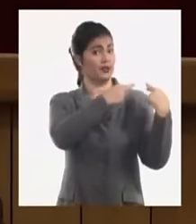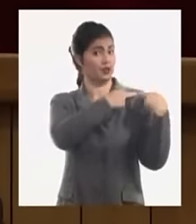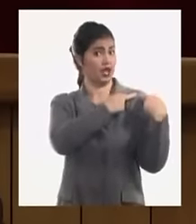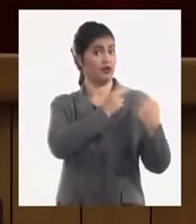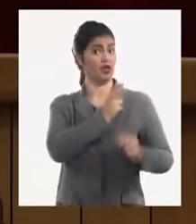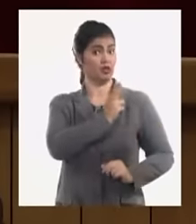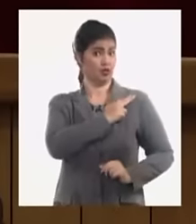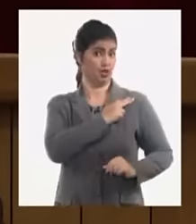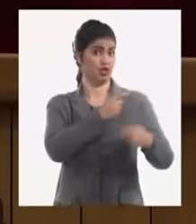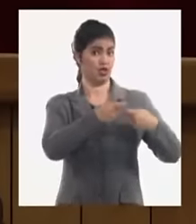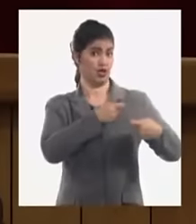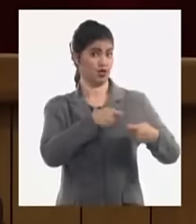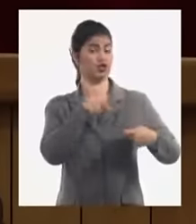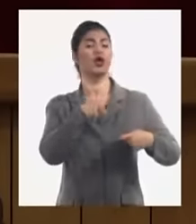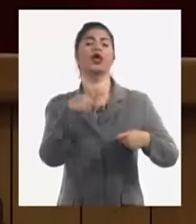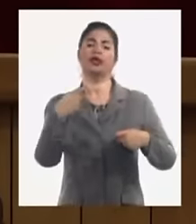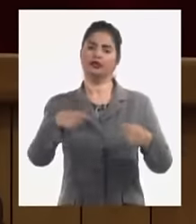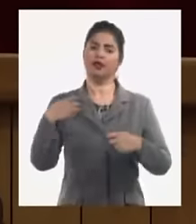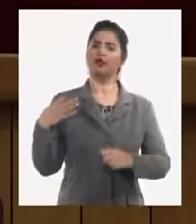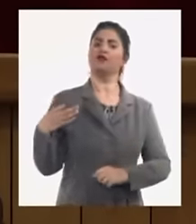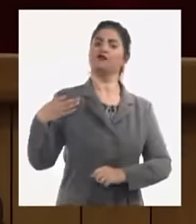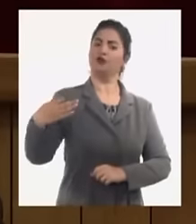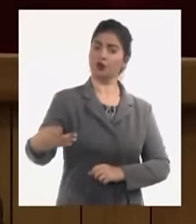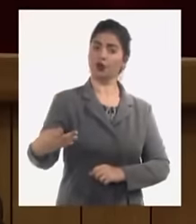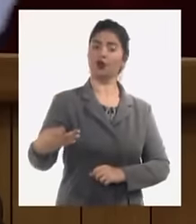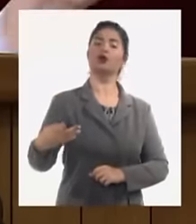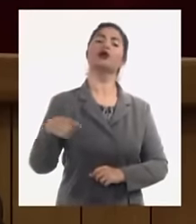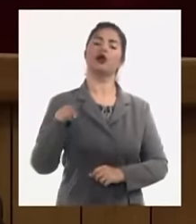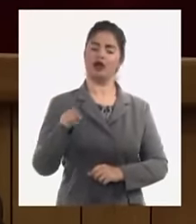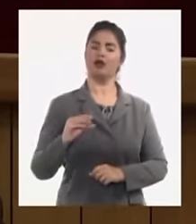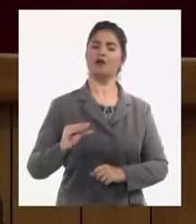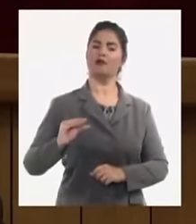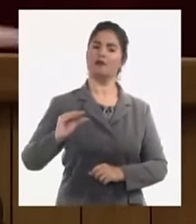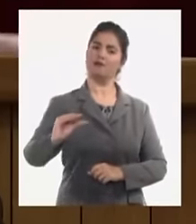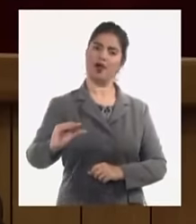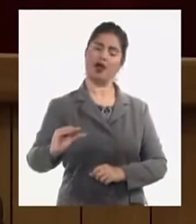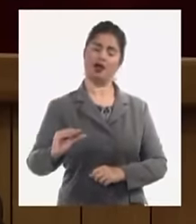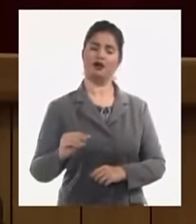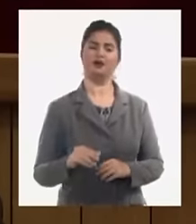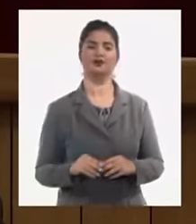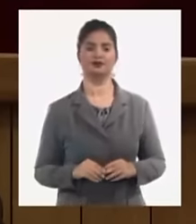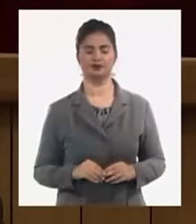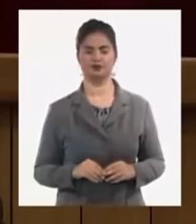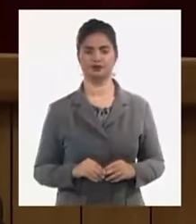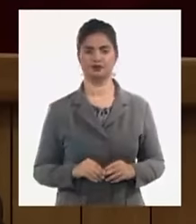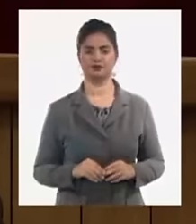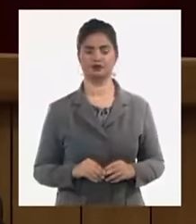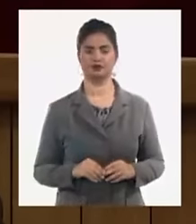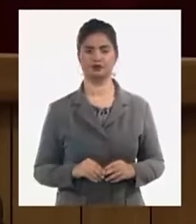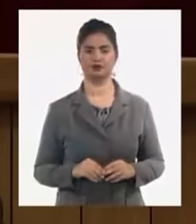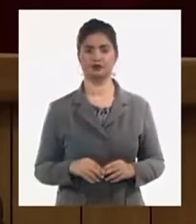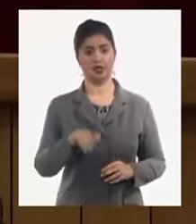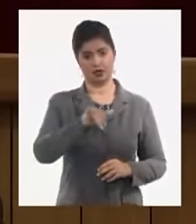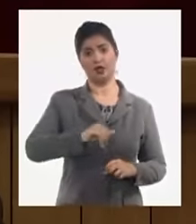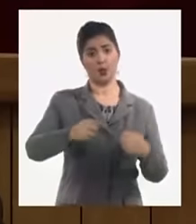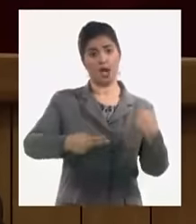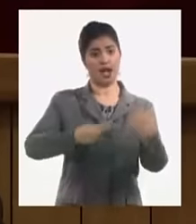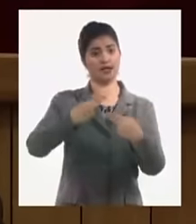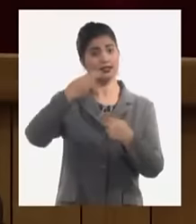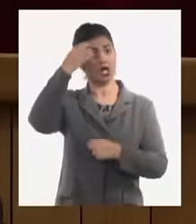ocupen también de ello pero también en ese sentido hay otro fenómeno que se discutió también en